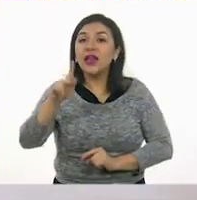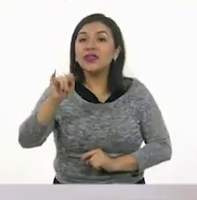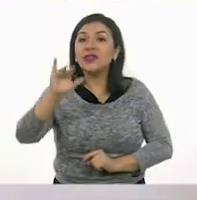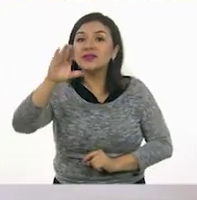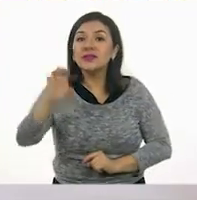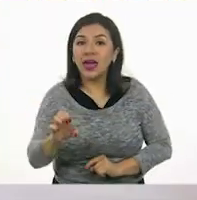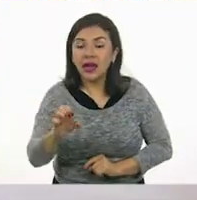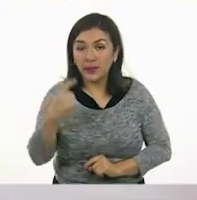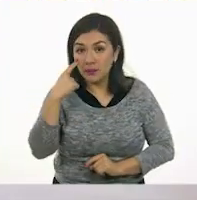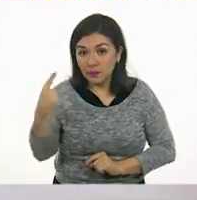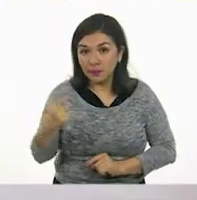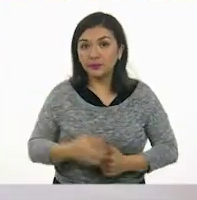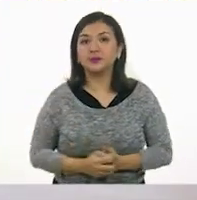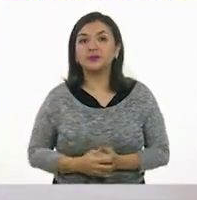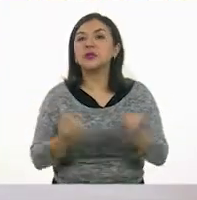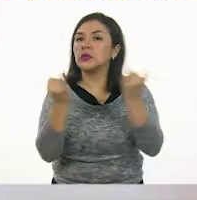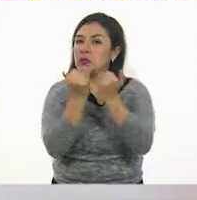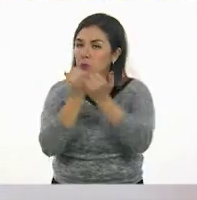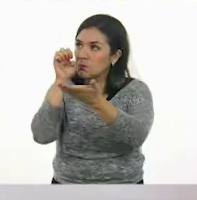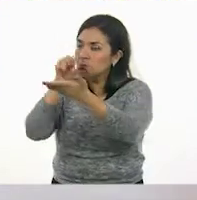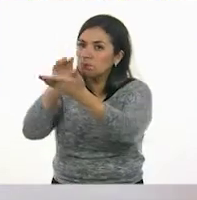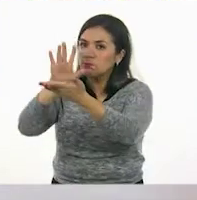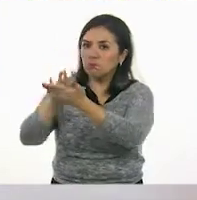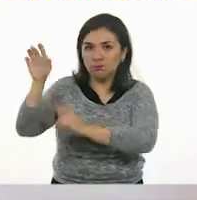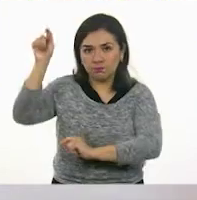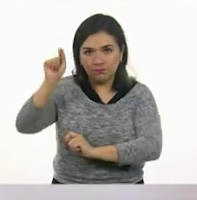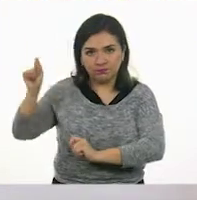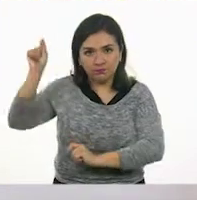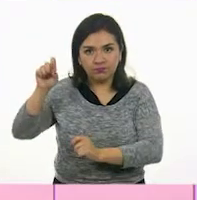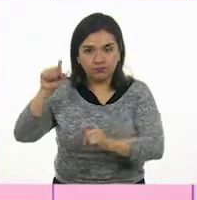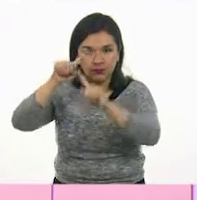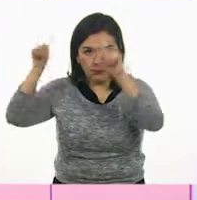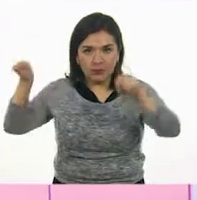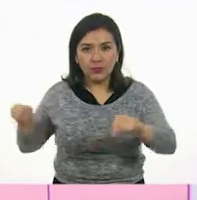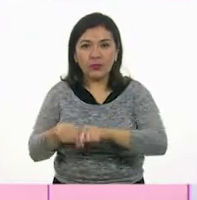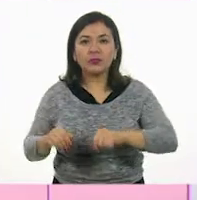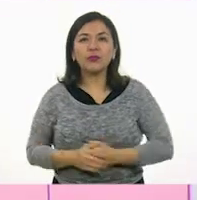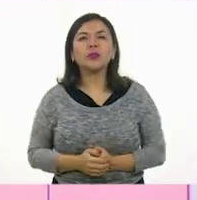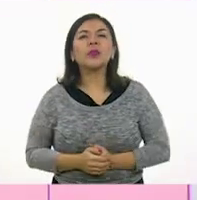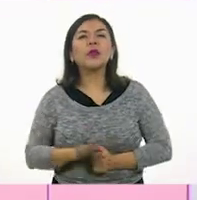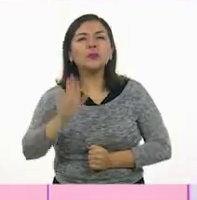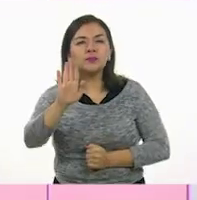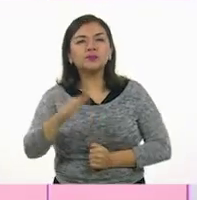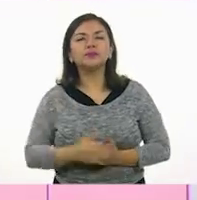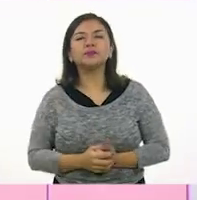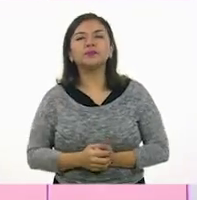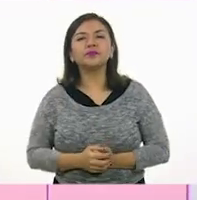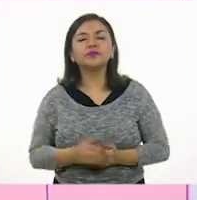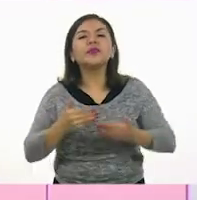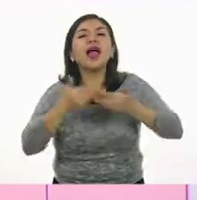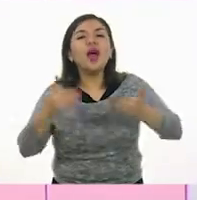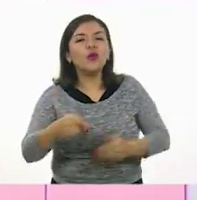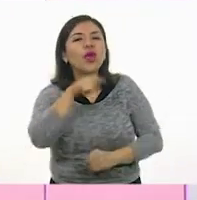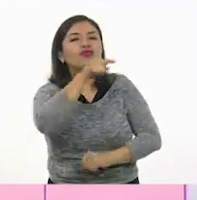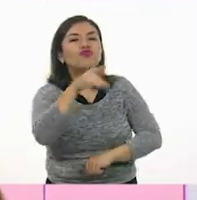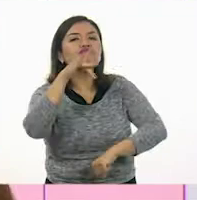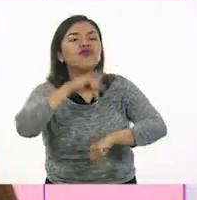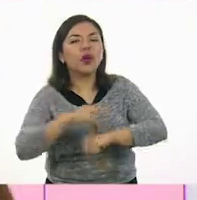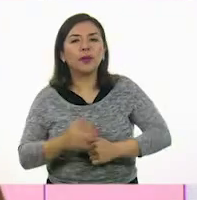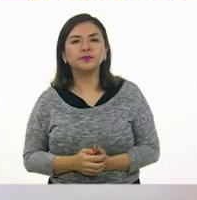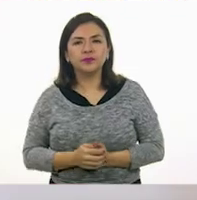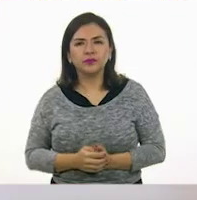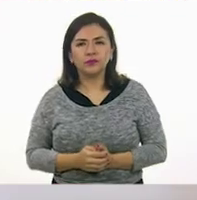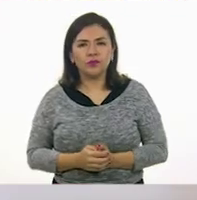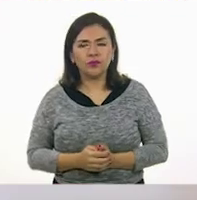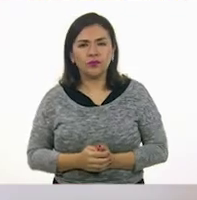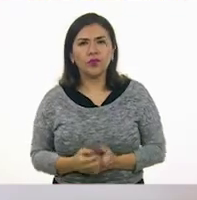este tiene ocho. Lo voy a poner aquí. Ajá. A ver. Te toca, Oscar. ¿Cuántas